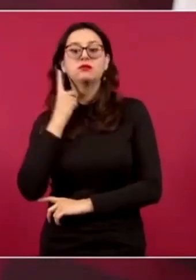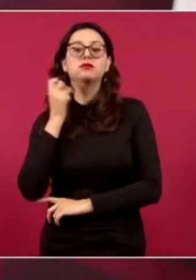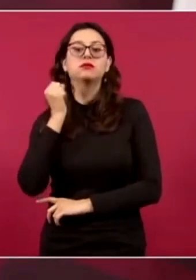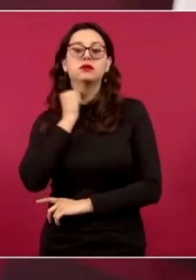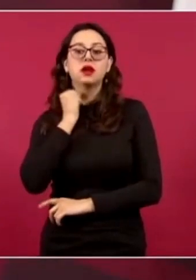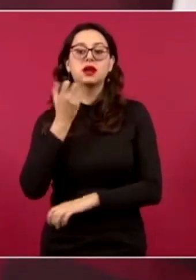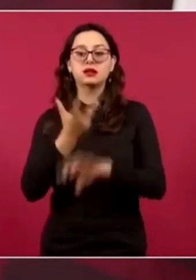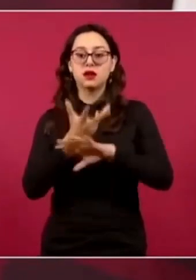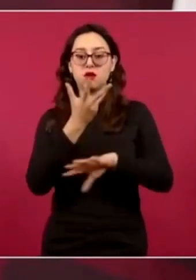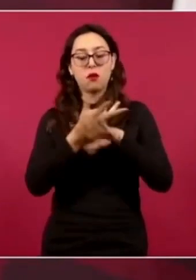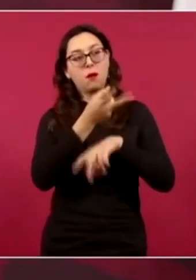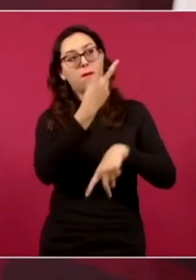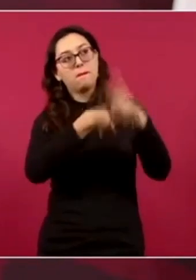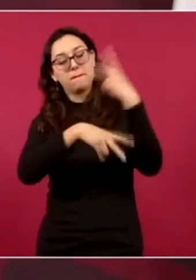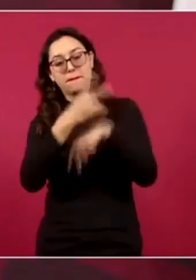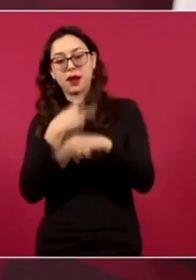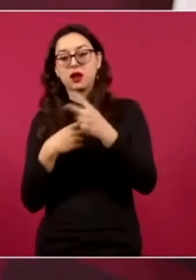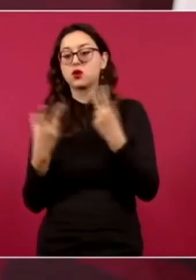este intercambio